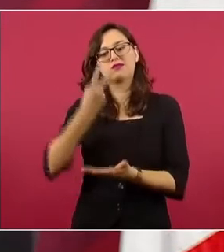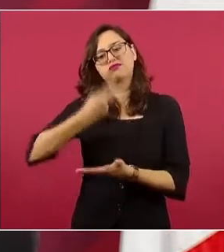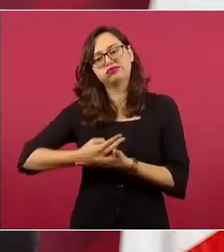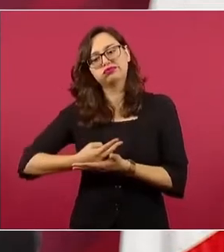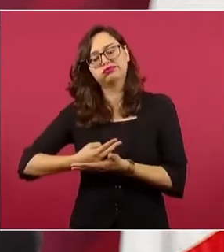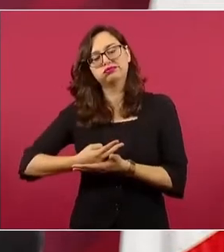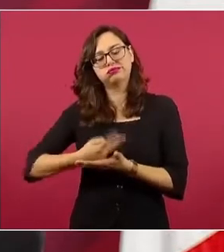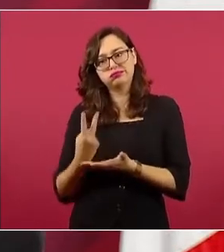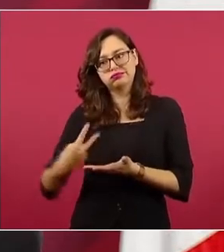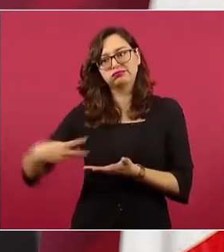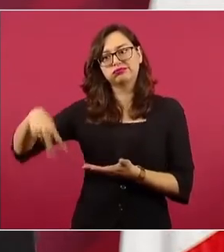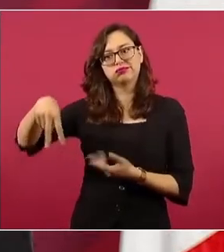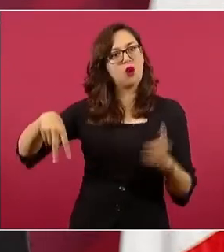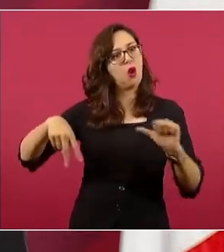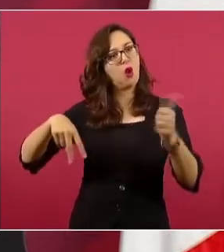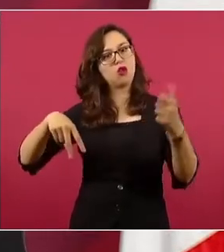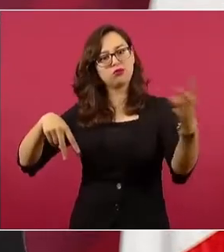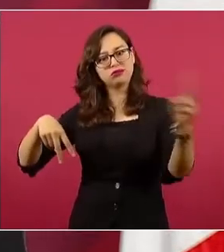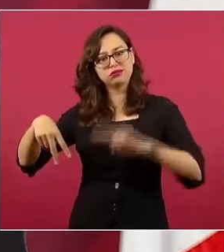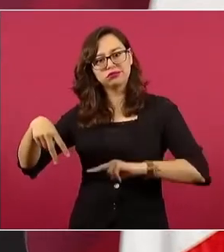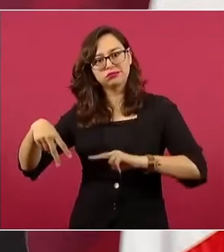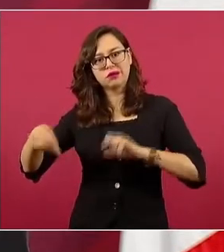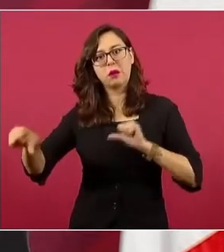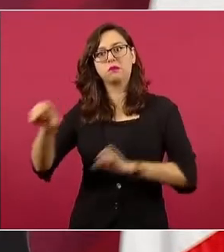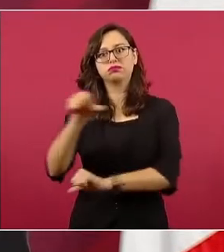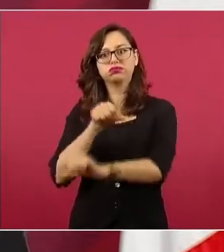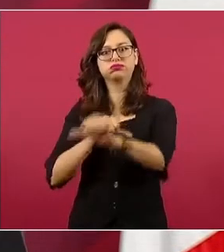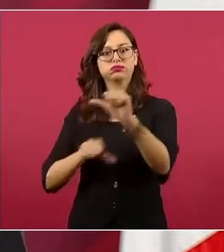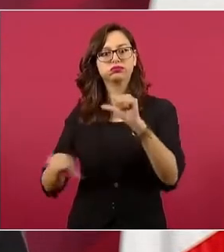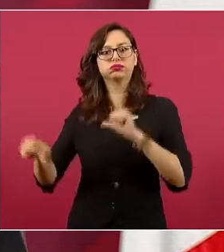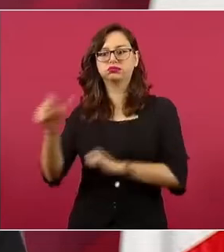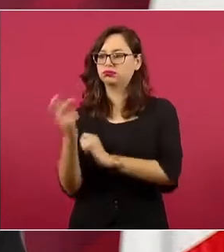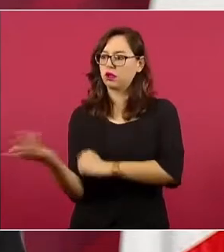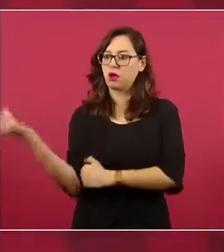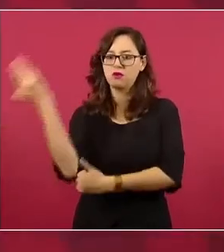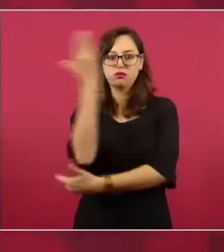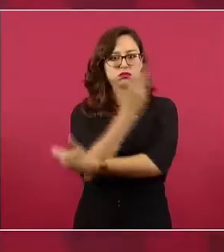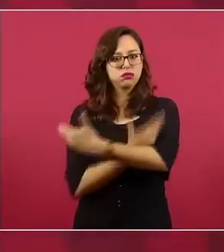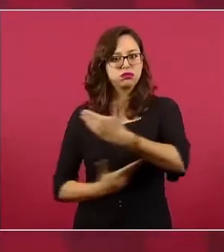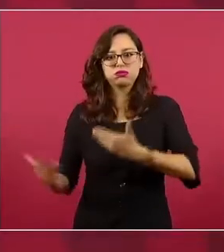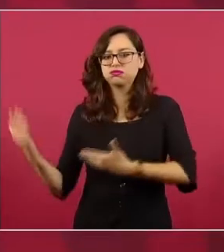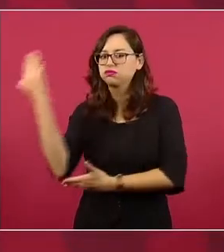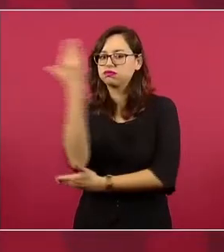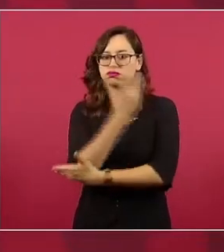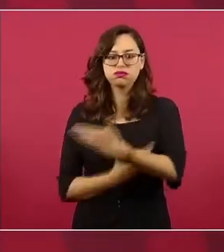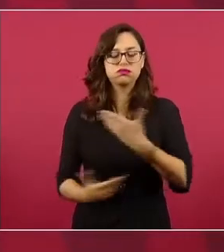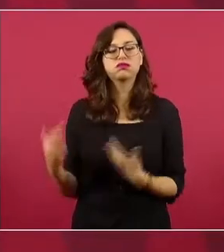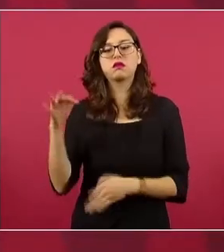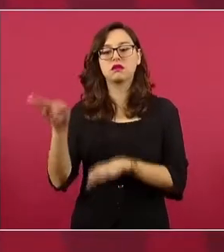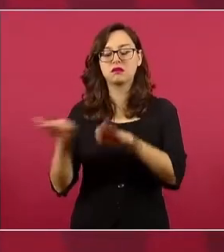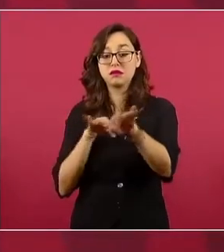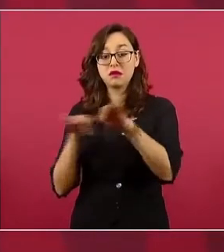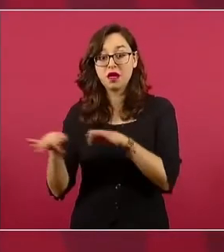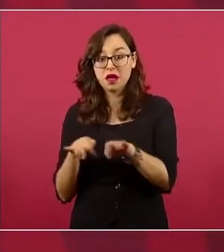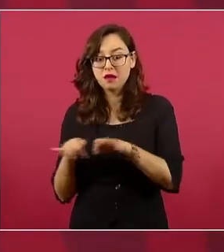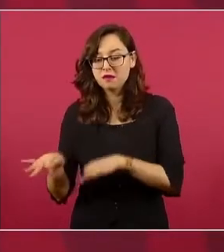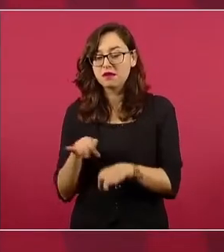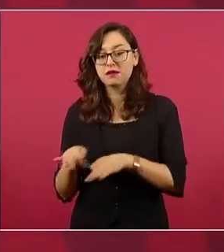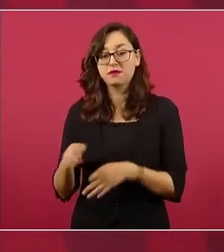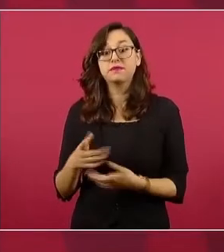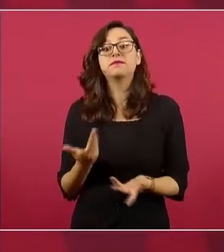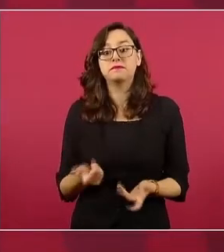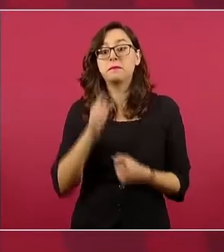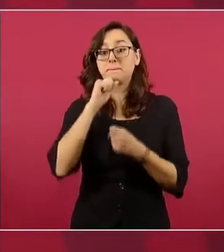llegaba otro. Y esto hacen muchos en Estados Unidos, dos